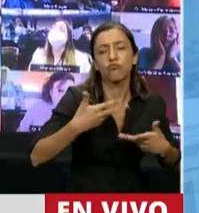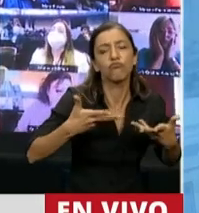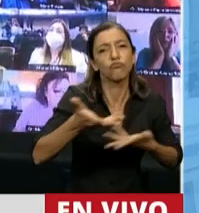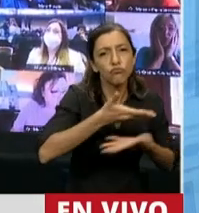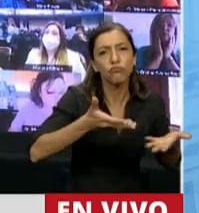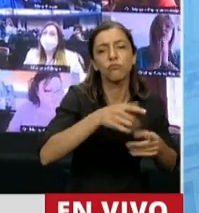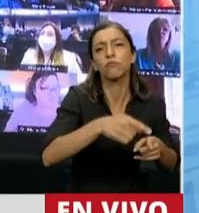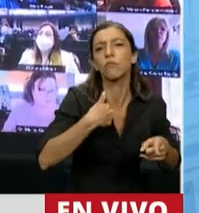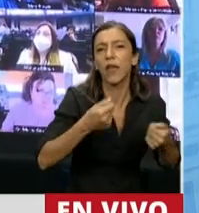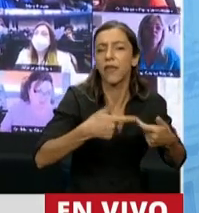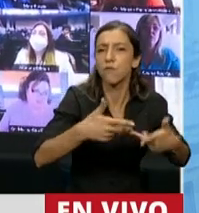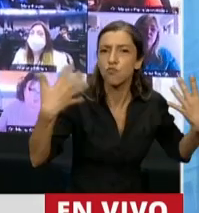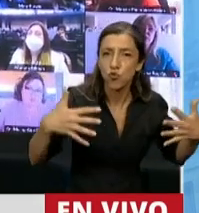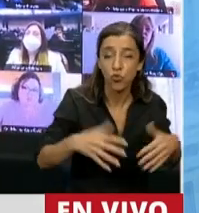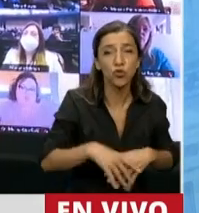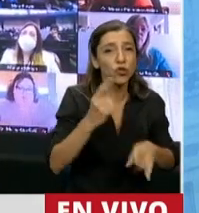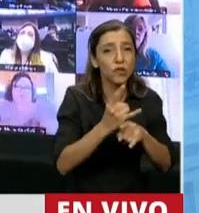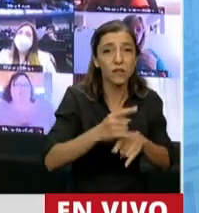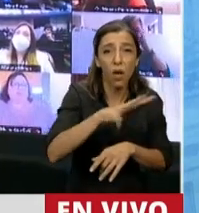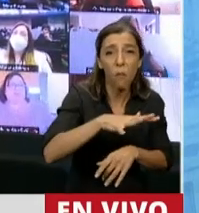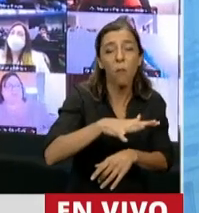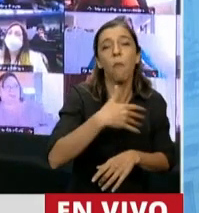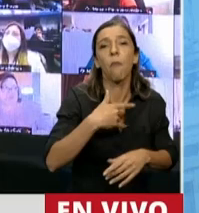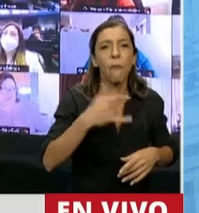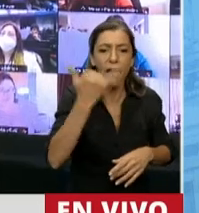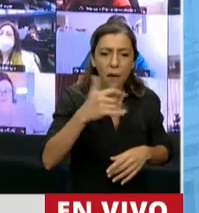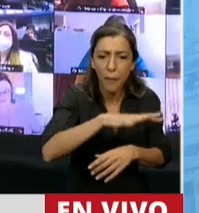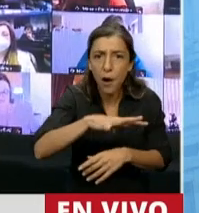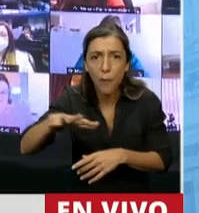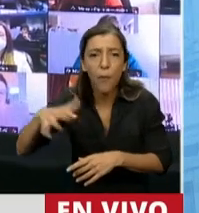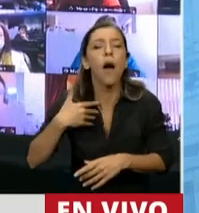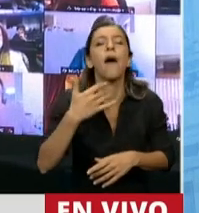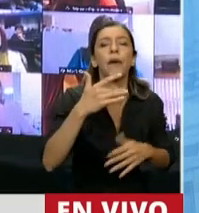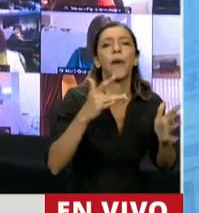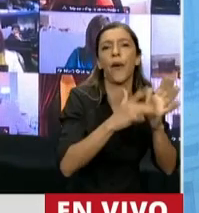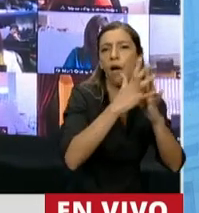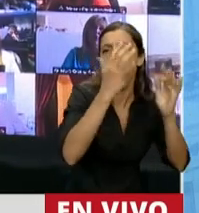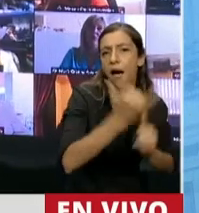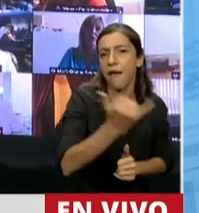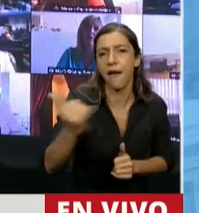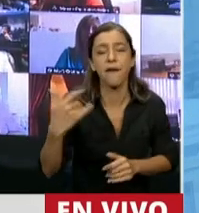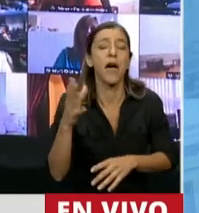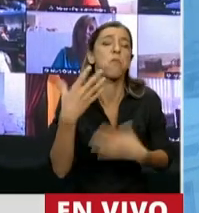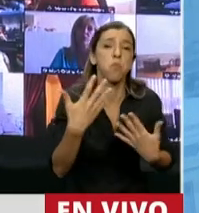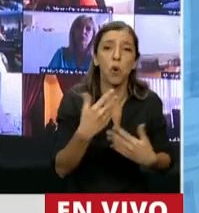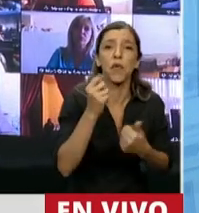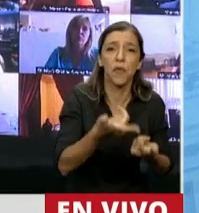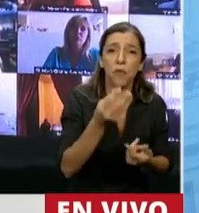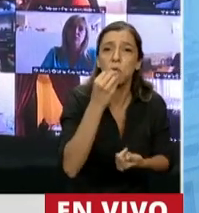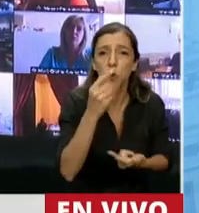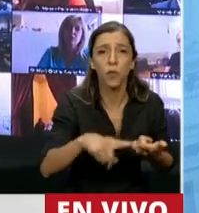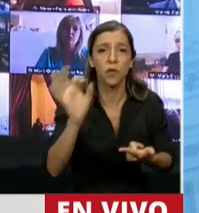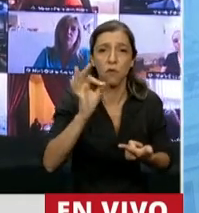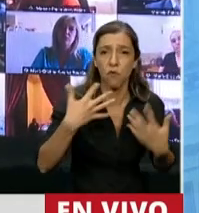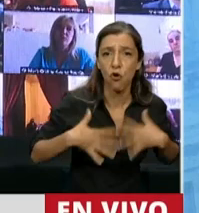barrio de emergencia, que no tenga una iglesia cerca en donde se brinde un servicio de un comedor o merendero, un